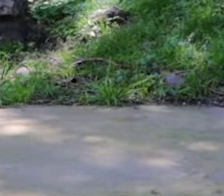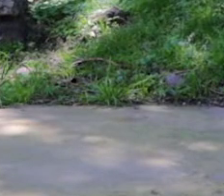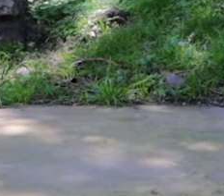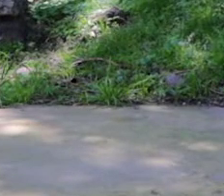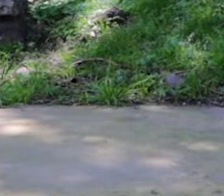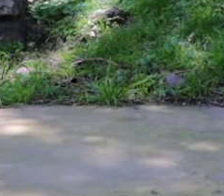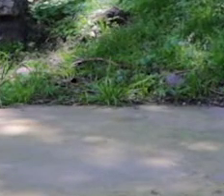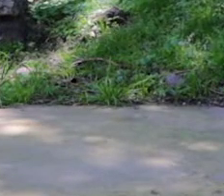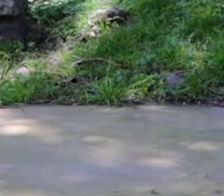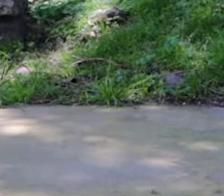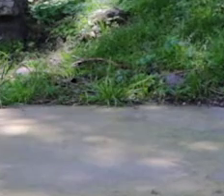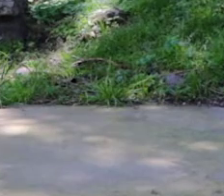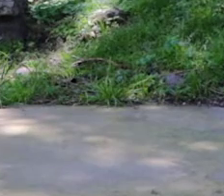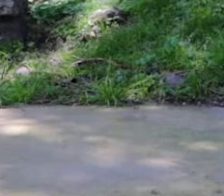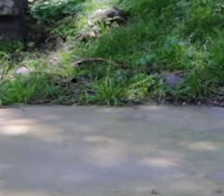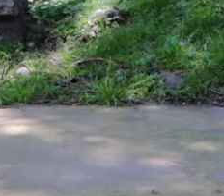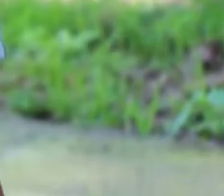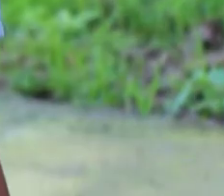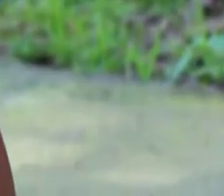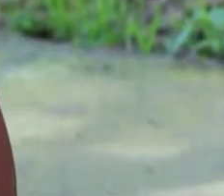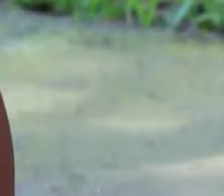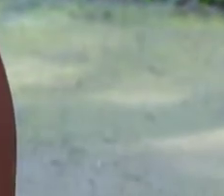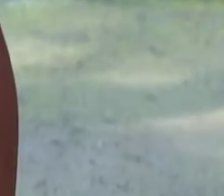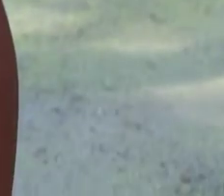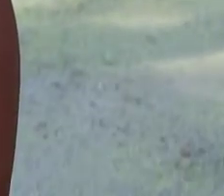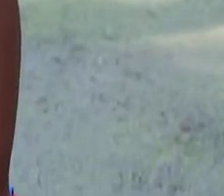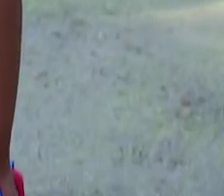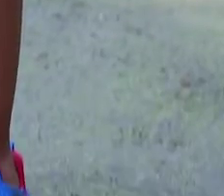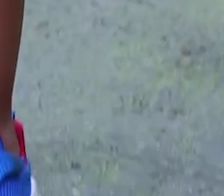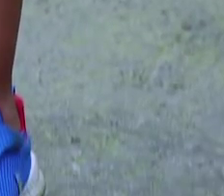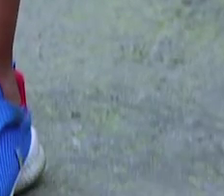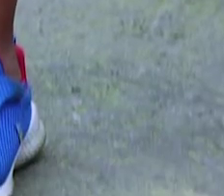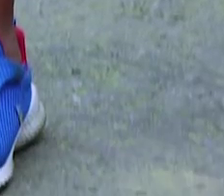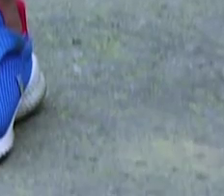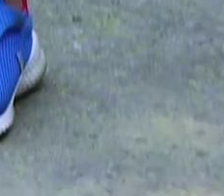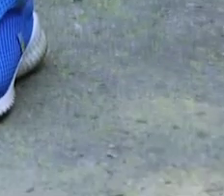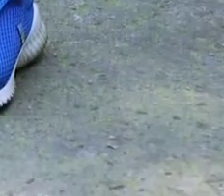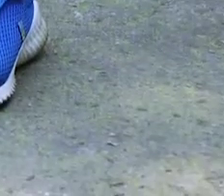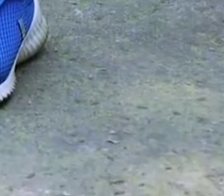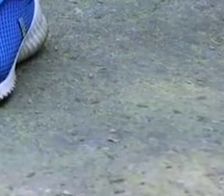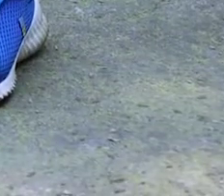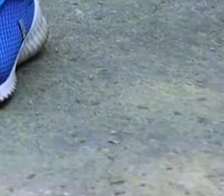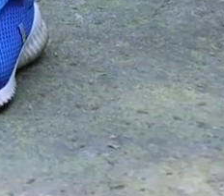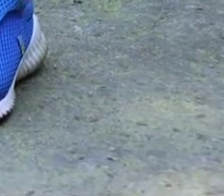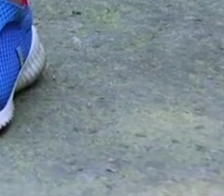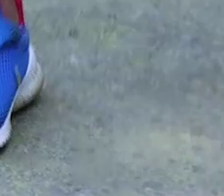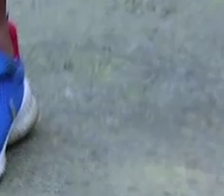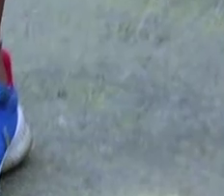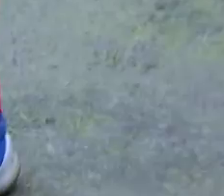Bien, descansamos, Jair. Bajamos los brazos, respiramos, respira profundo.